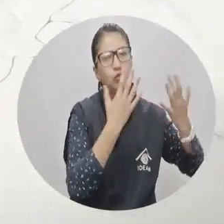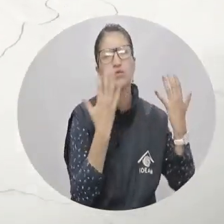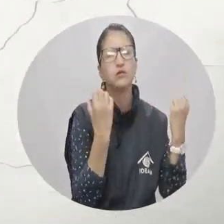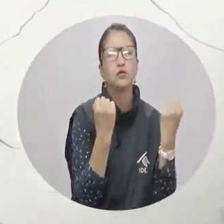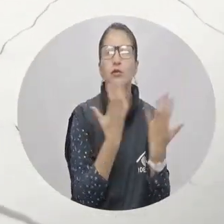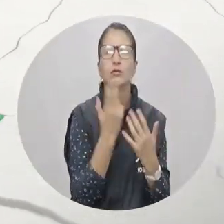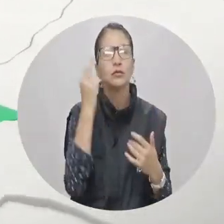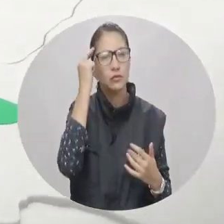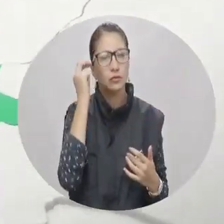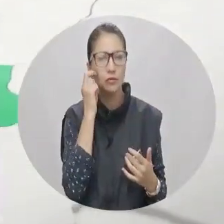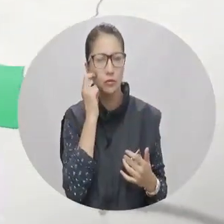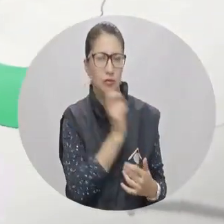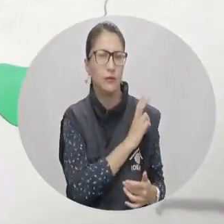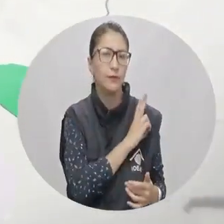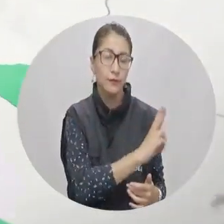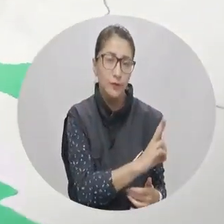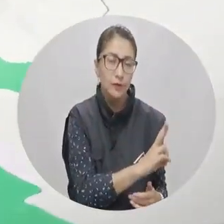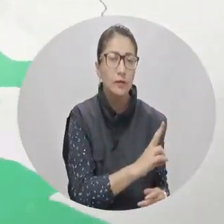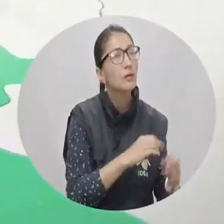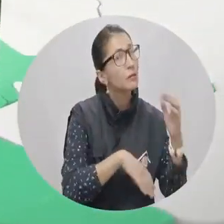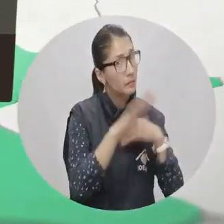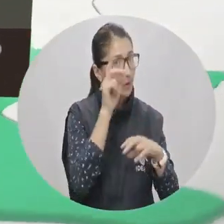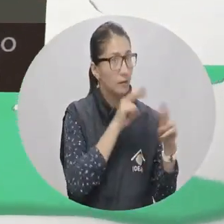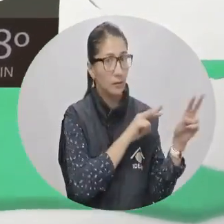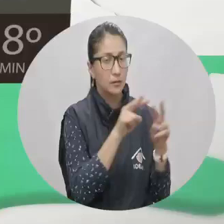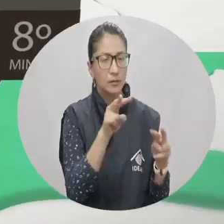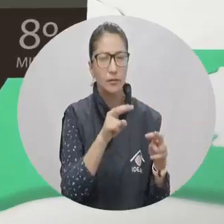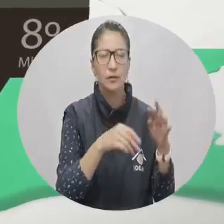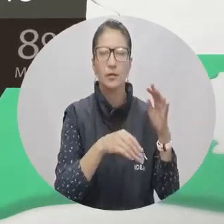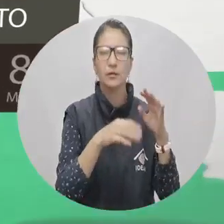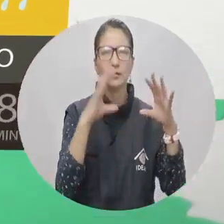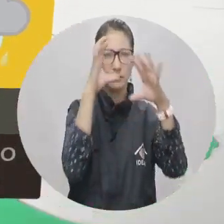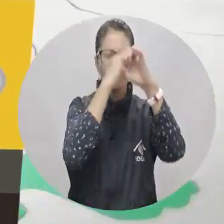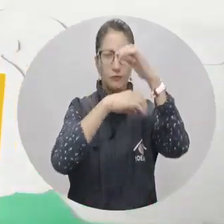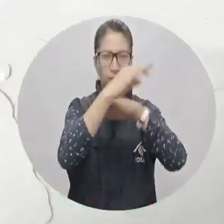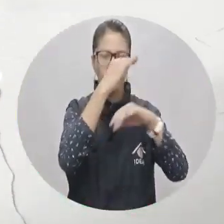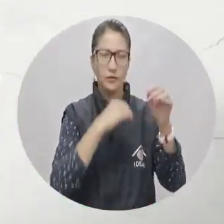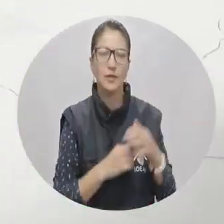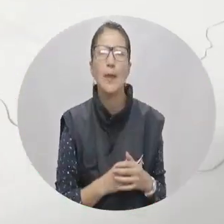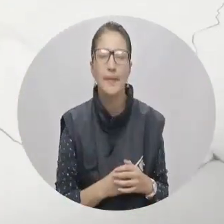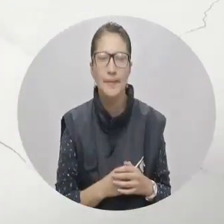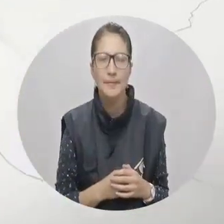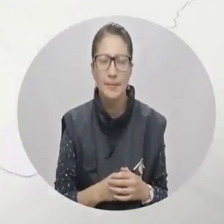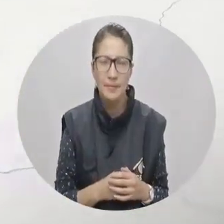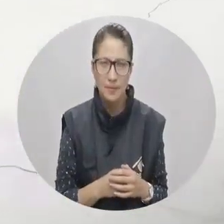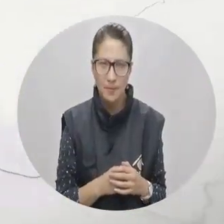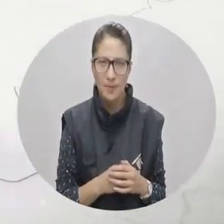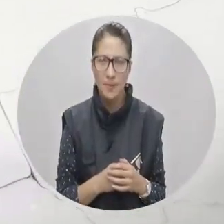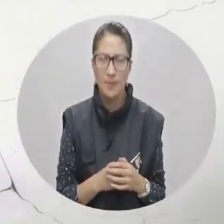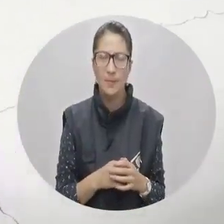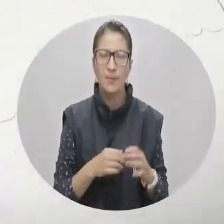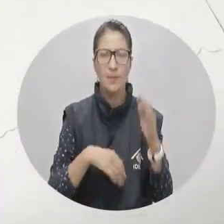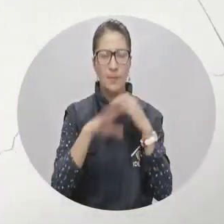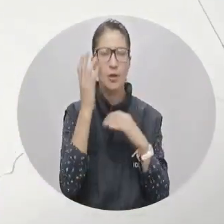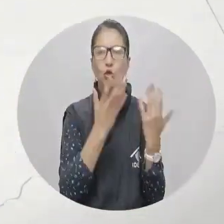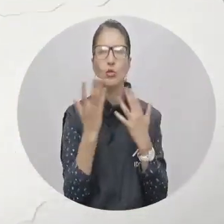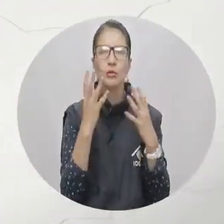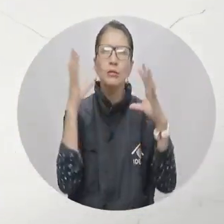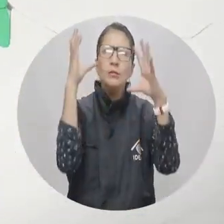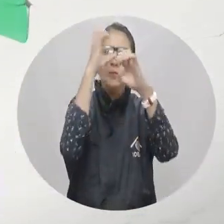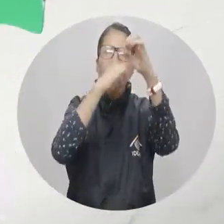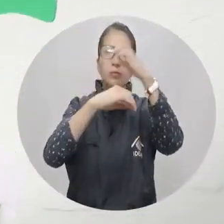intensas en Chocó y calle del Cauca. El resto de la región amanece con densa nubosidad. Aunque los cielos